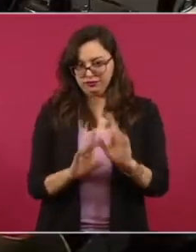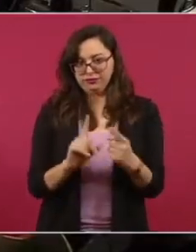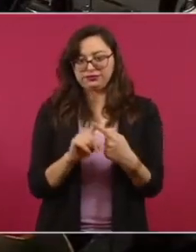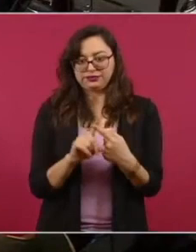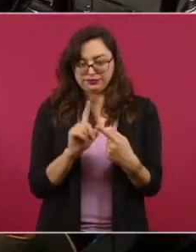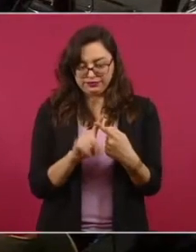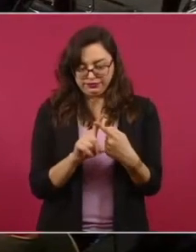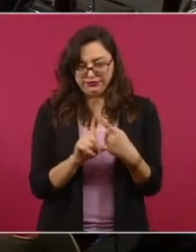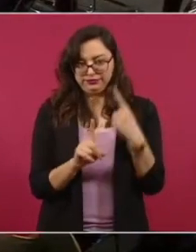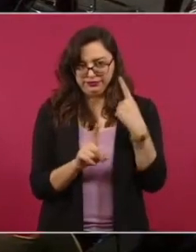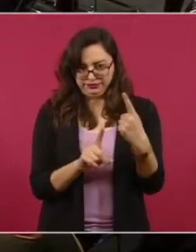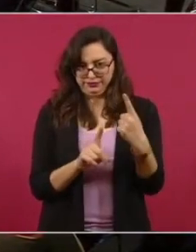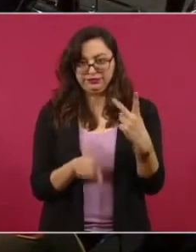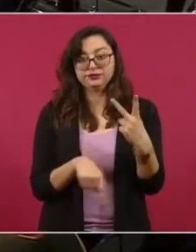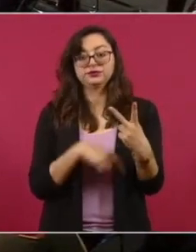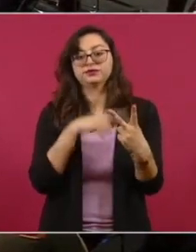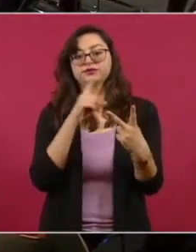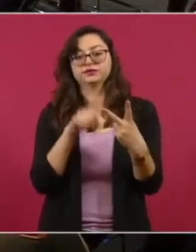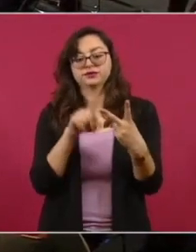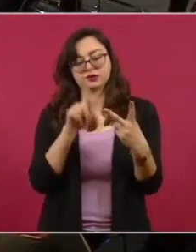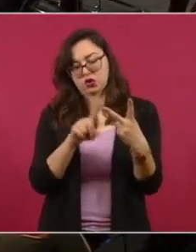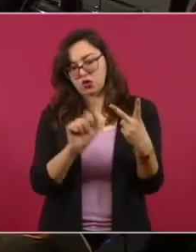usted hacía,